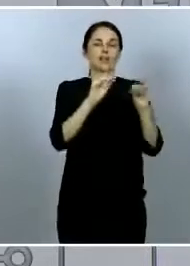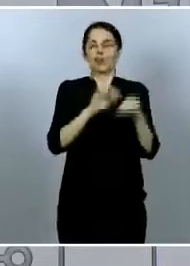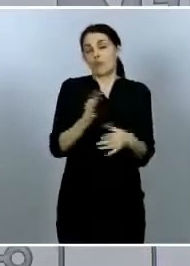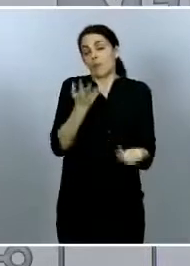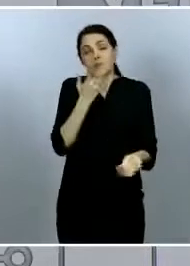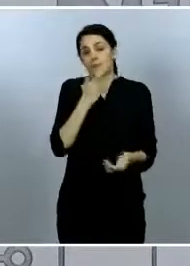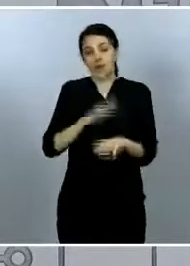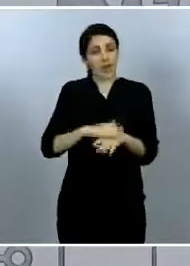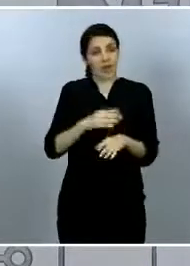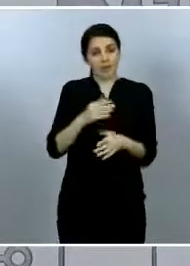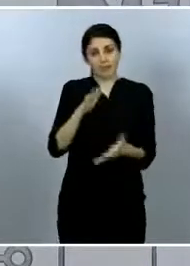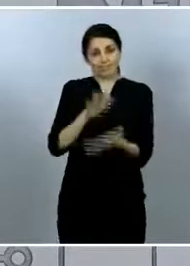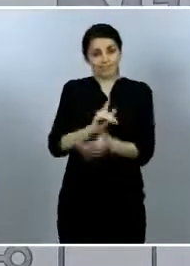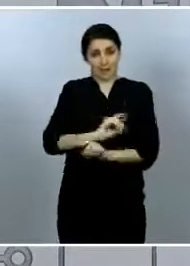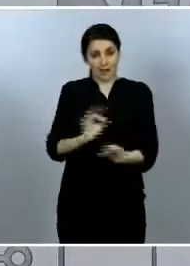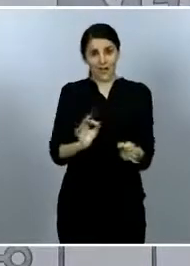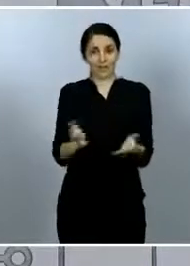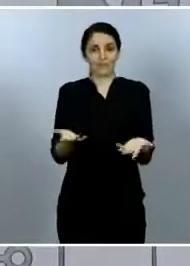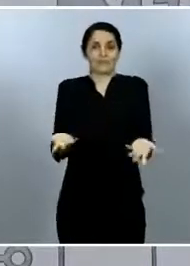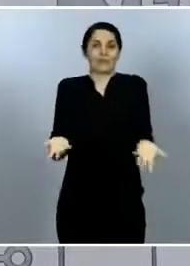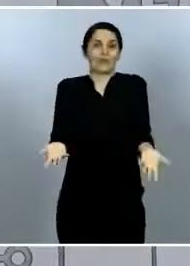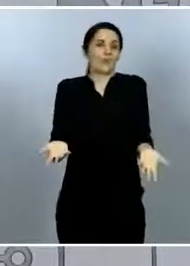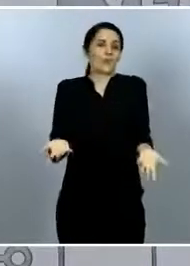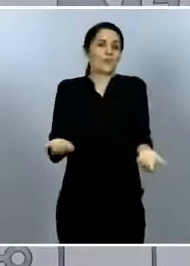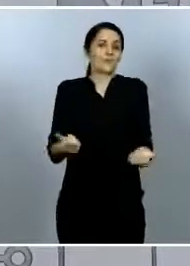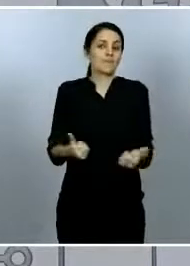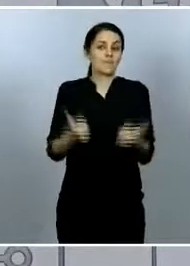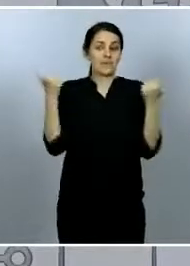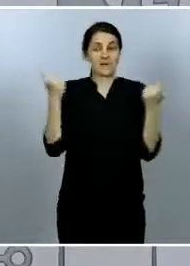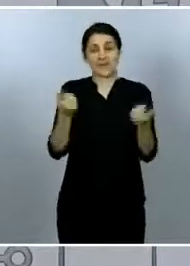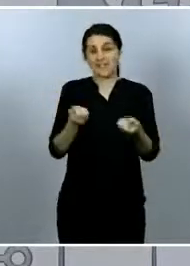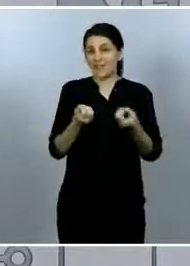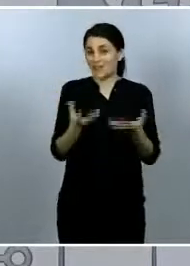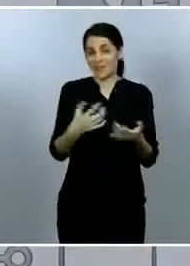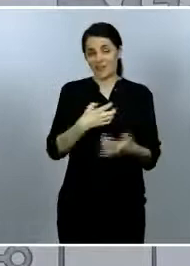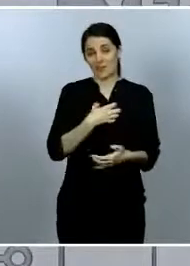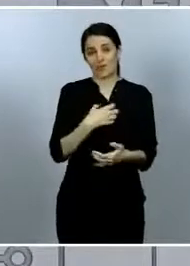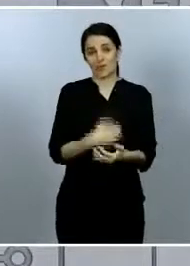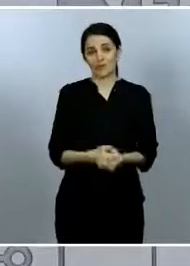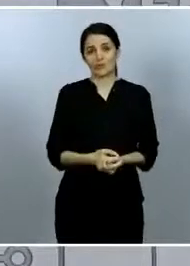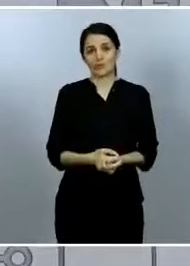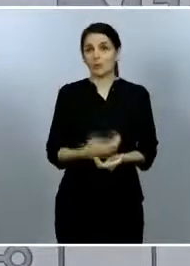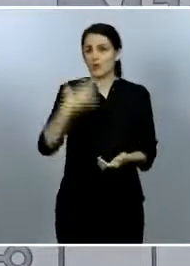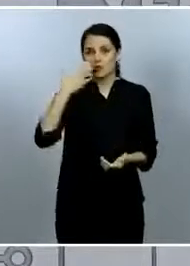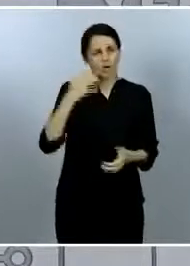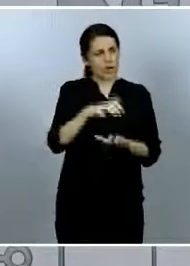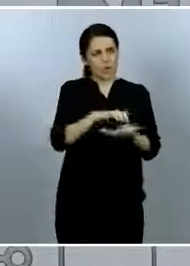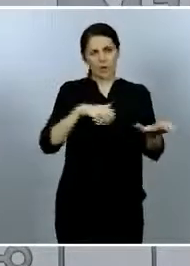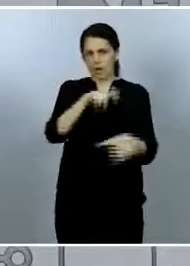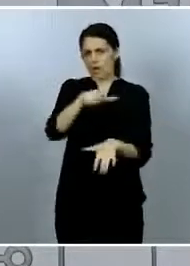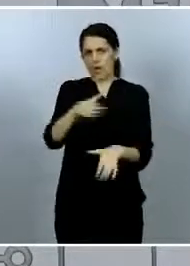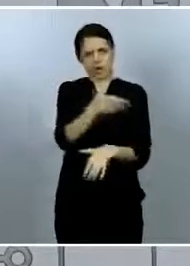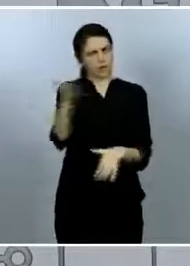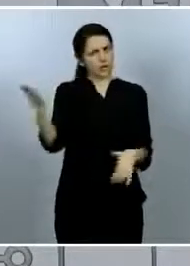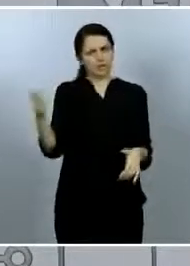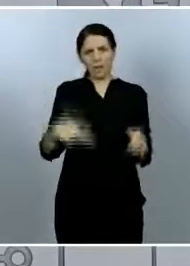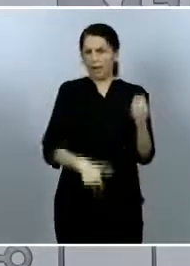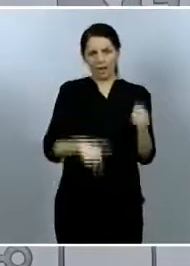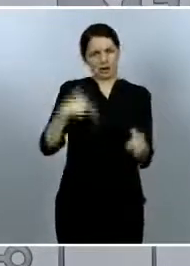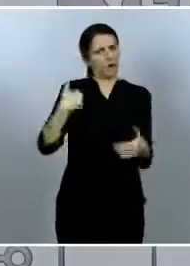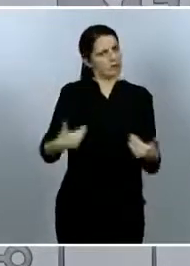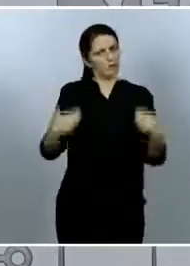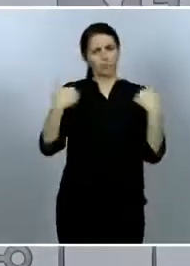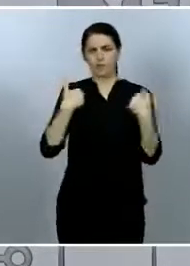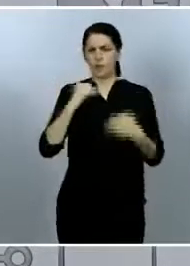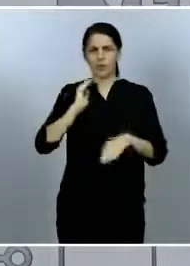pero no puedo decirles mucho más. Sí que creo que la gente en general es responsable, pero no puedo darles mucha más